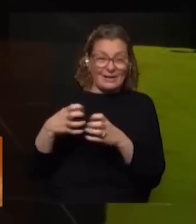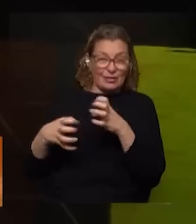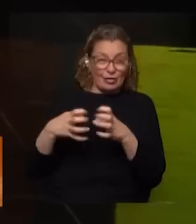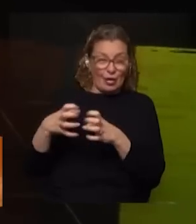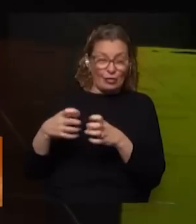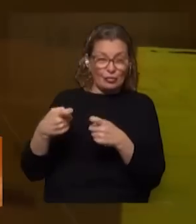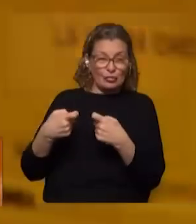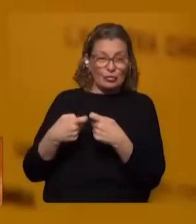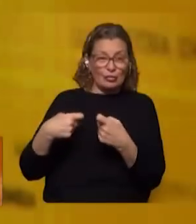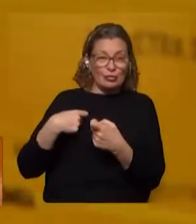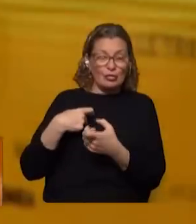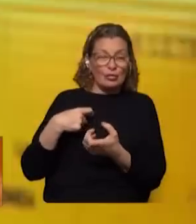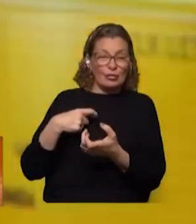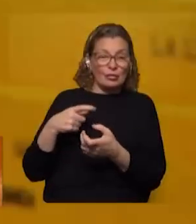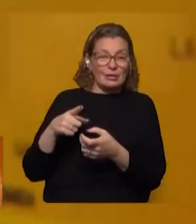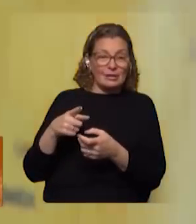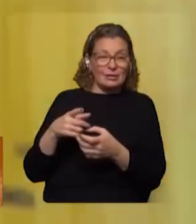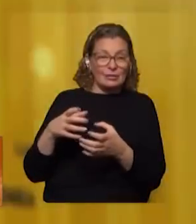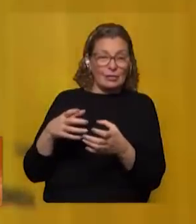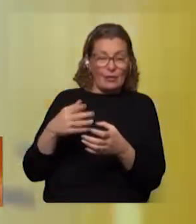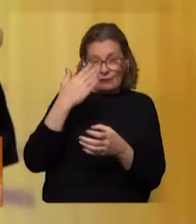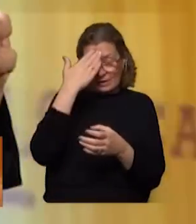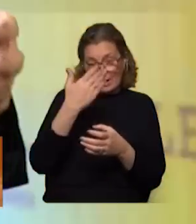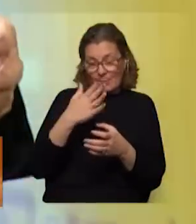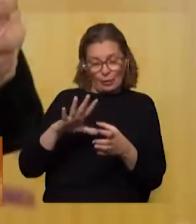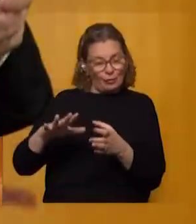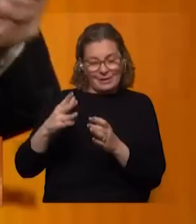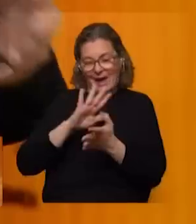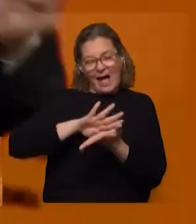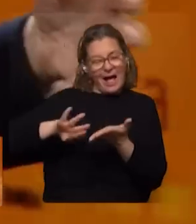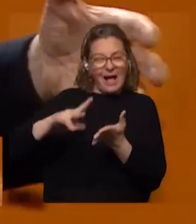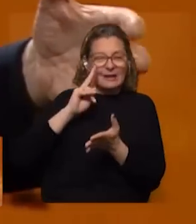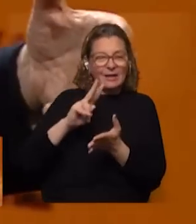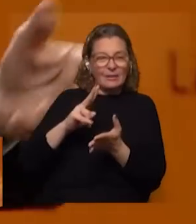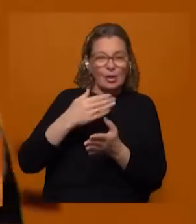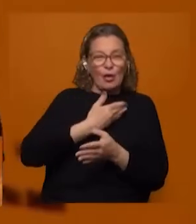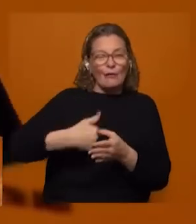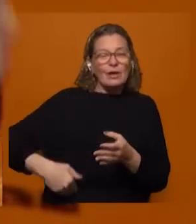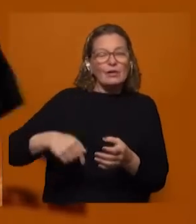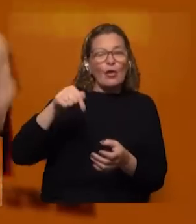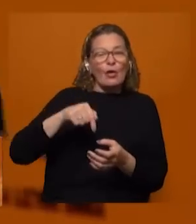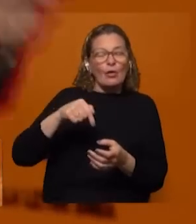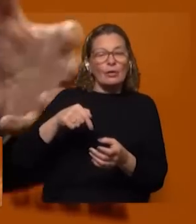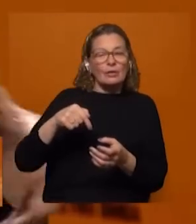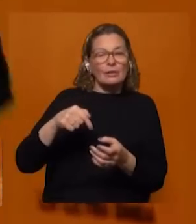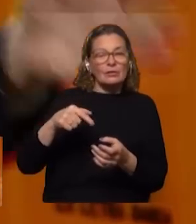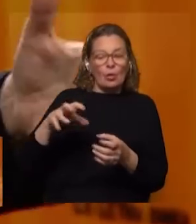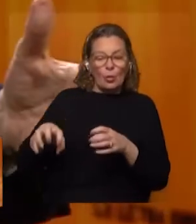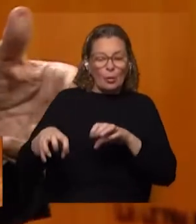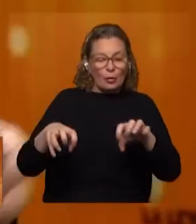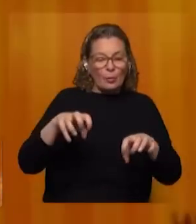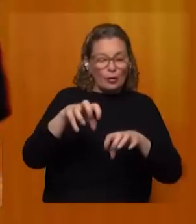se le llame como quiera no tiene nada que ver la estructura del Frente Amplio con la estructura de lo que está gobernando hoy estos son partidos sueltos